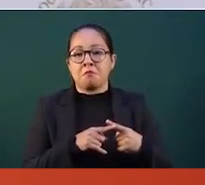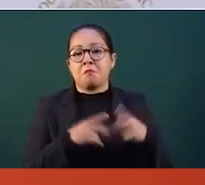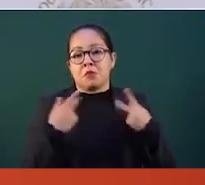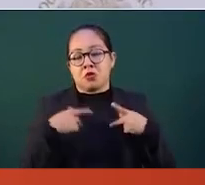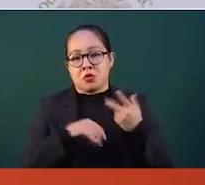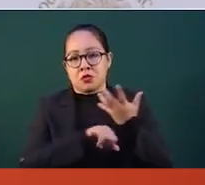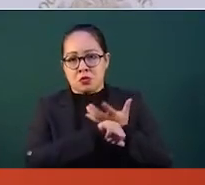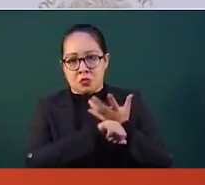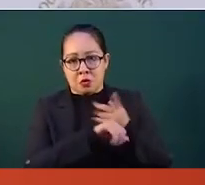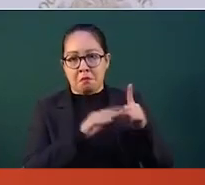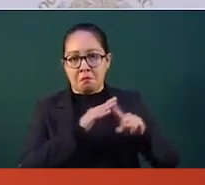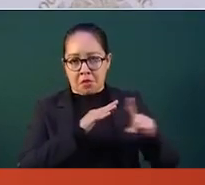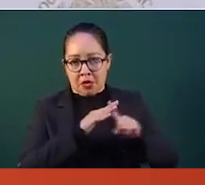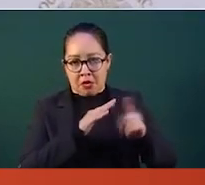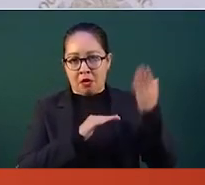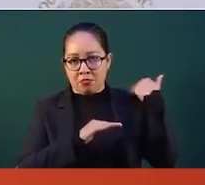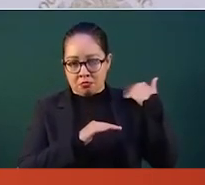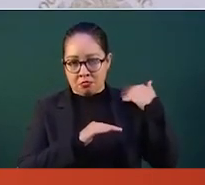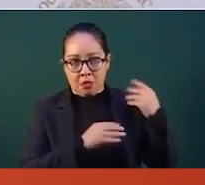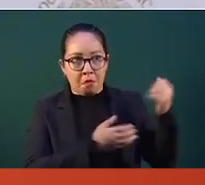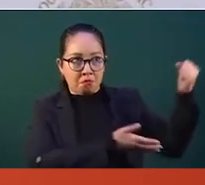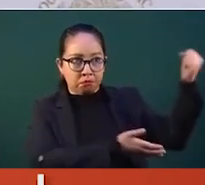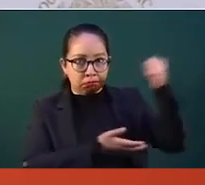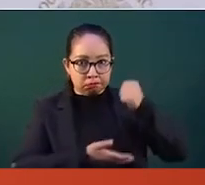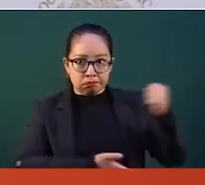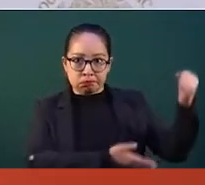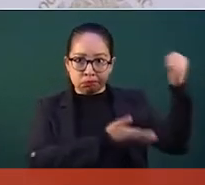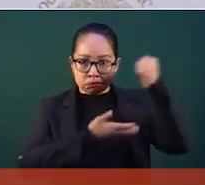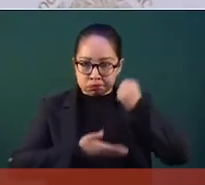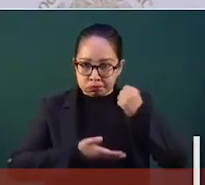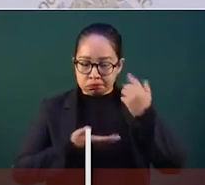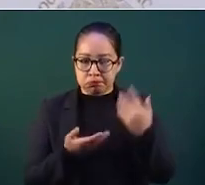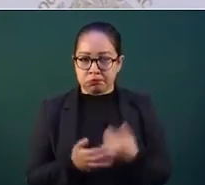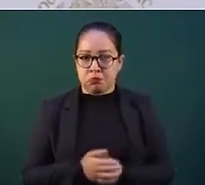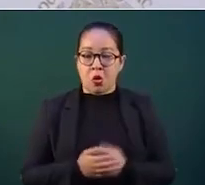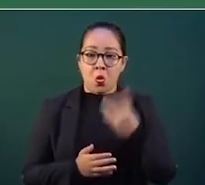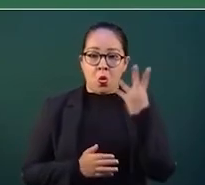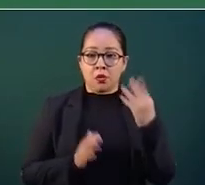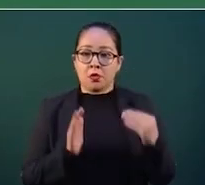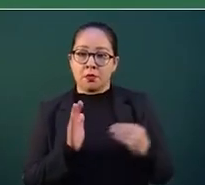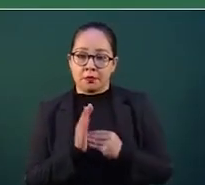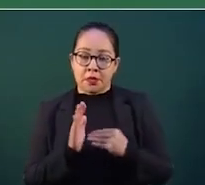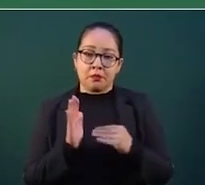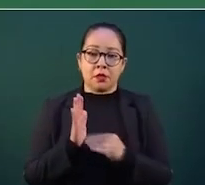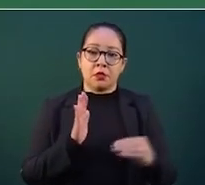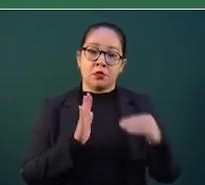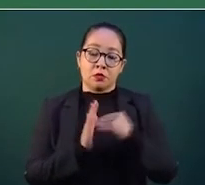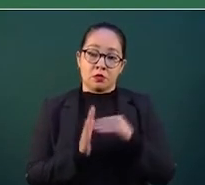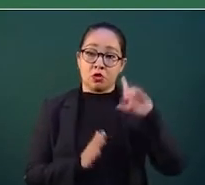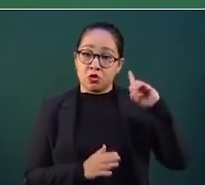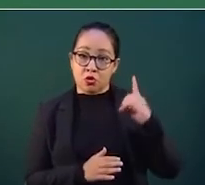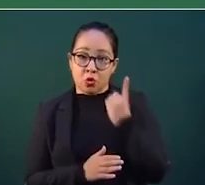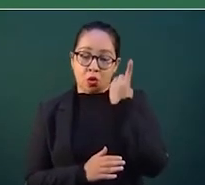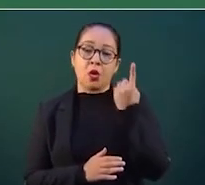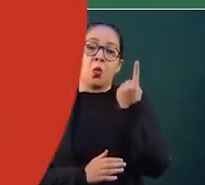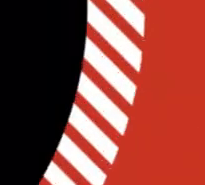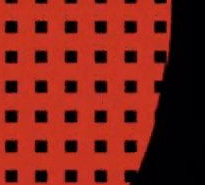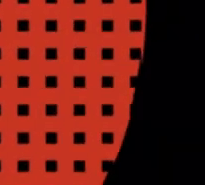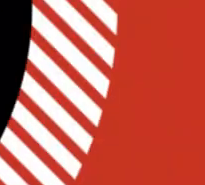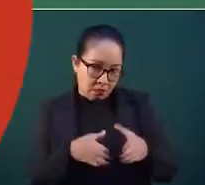Que nos mandan cuatro mil millones de dólares por mes.